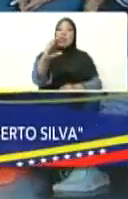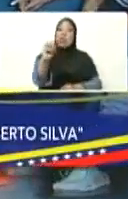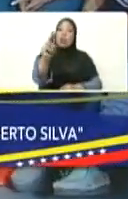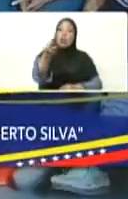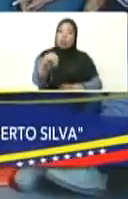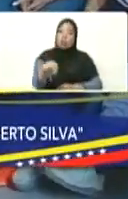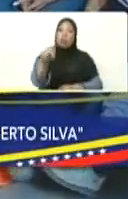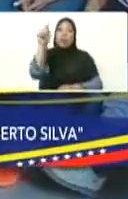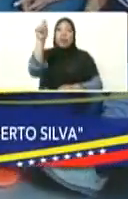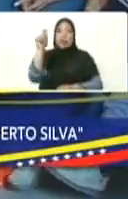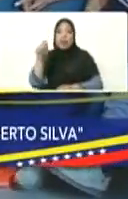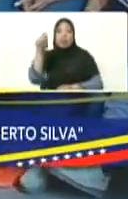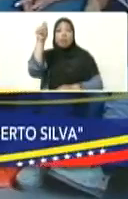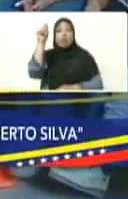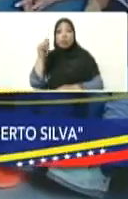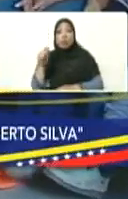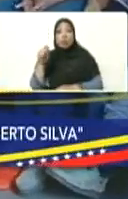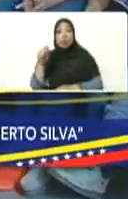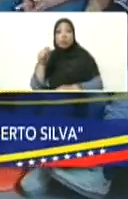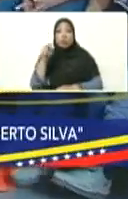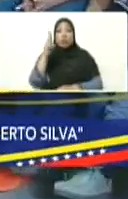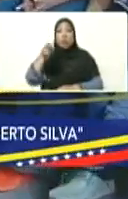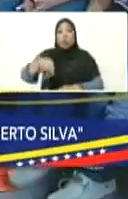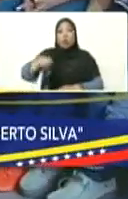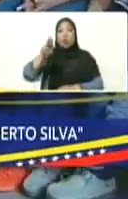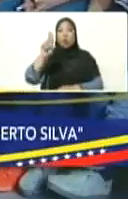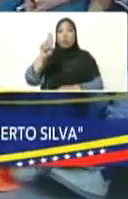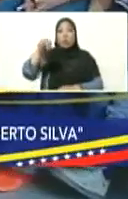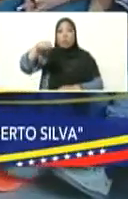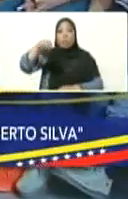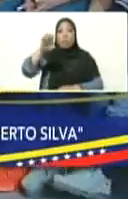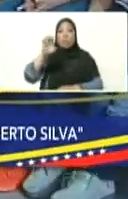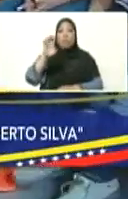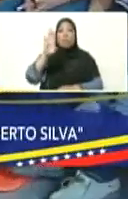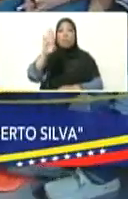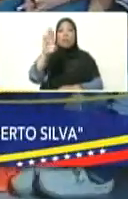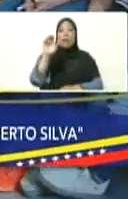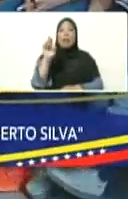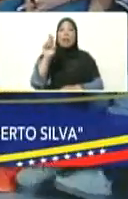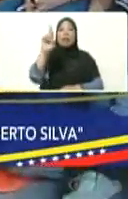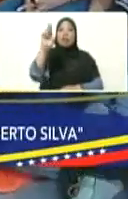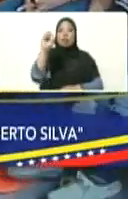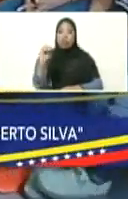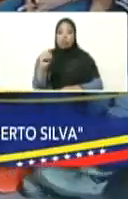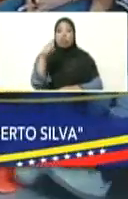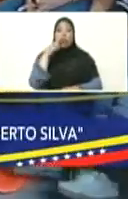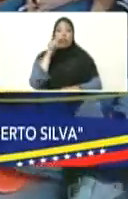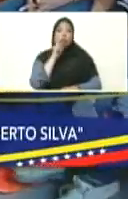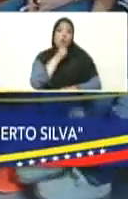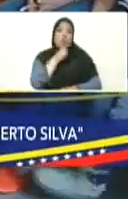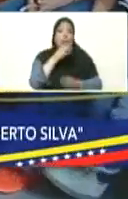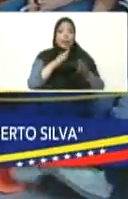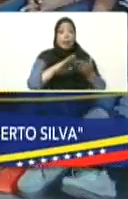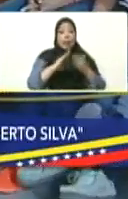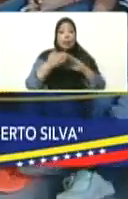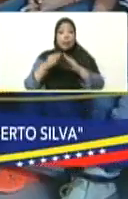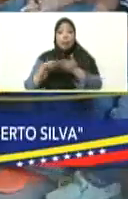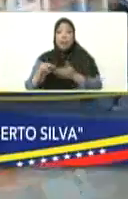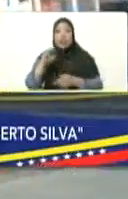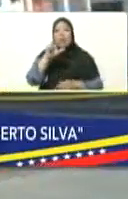diputado Humberto Silva aquí estoy acompañado bueno en alegría con todas estas familias 34